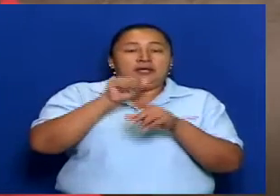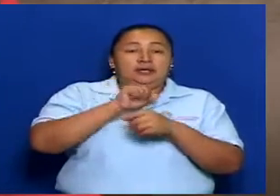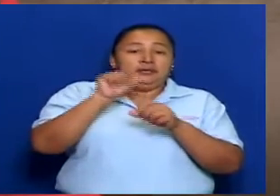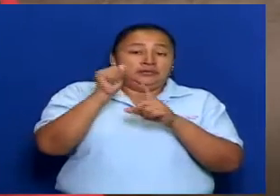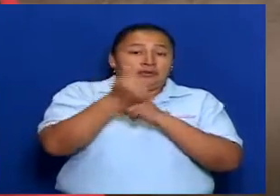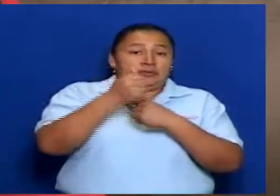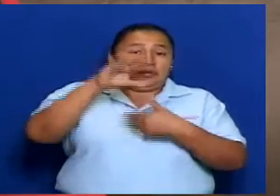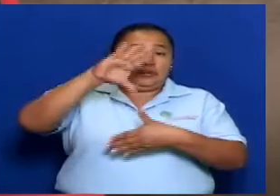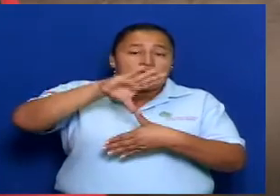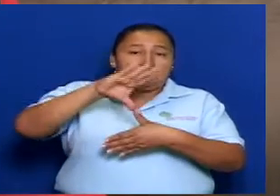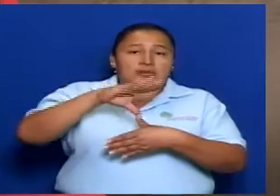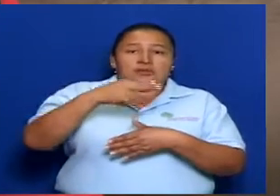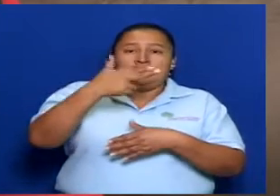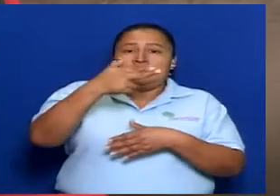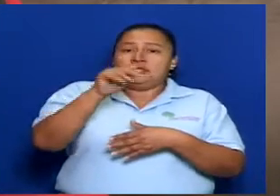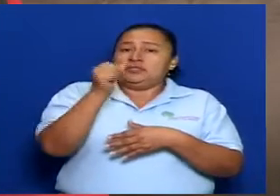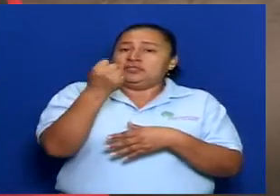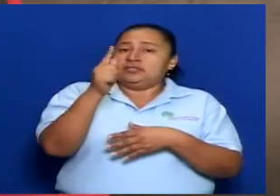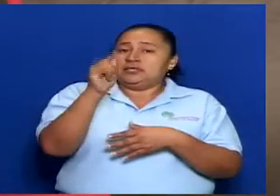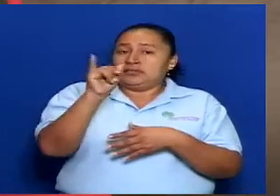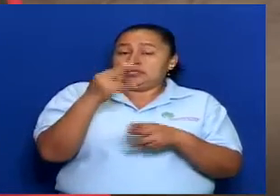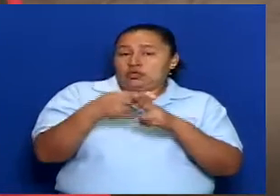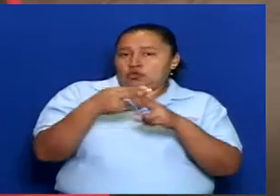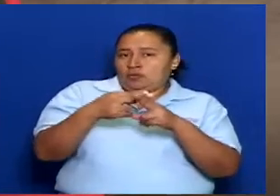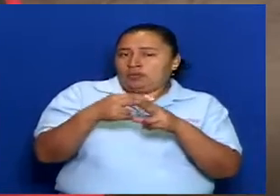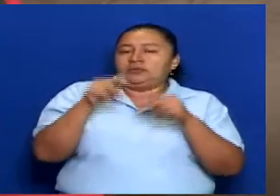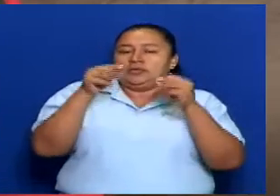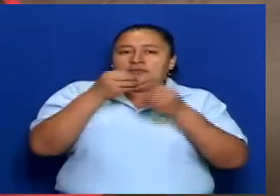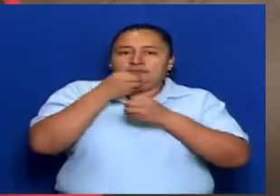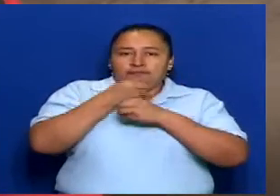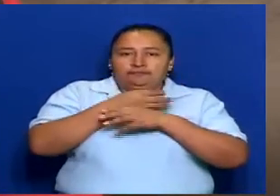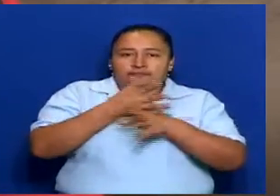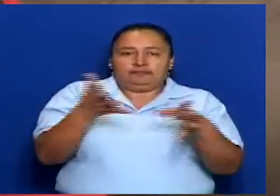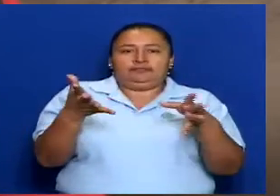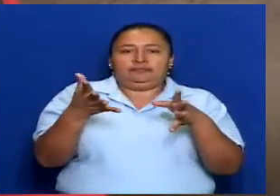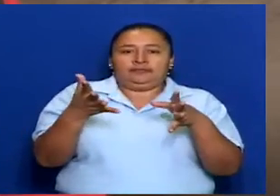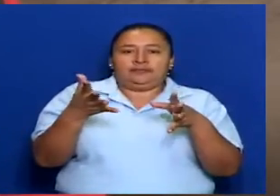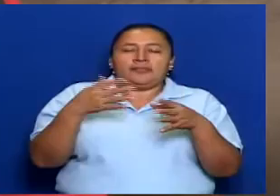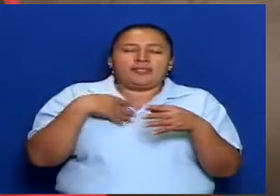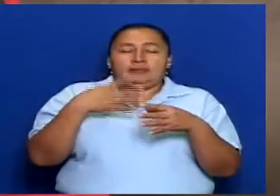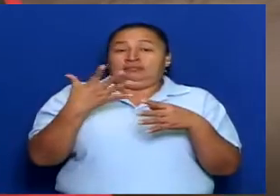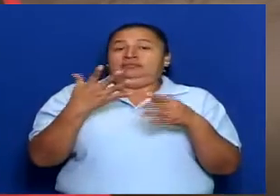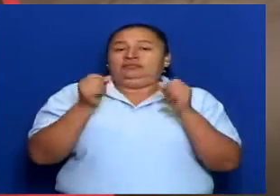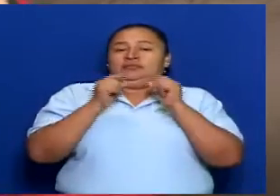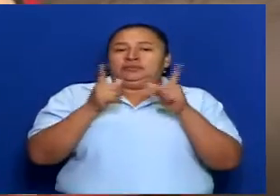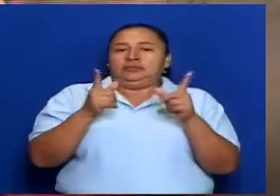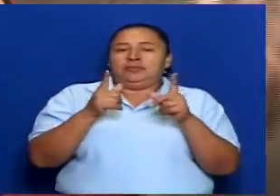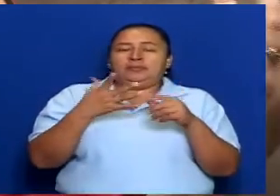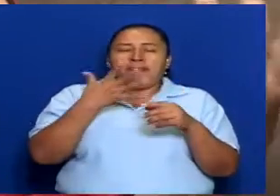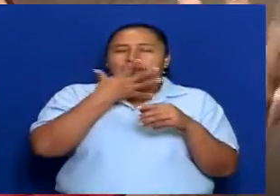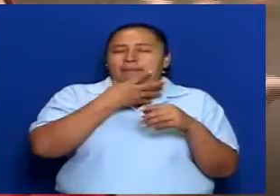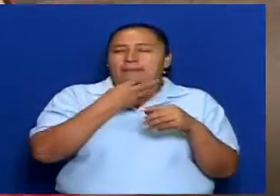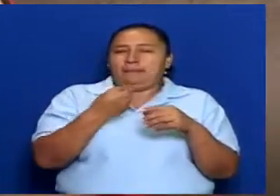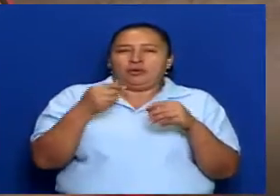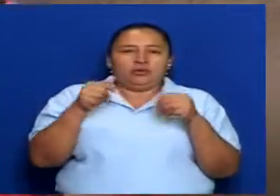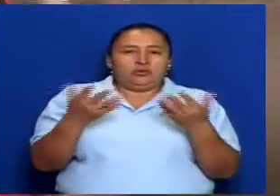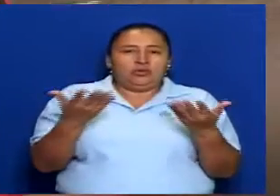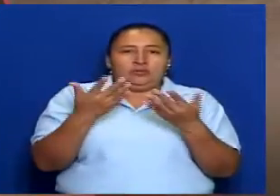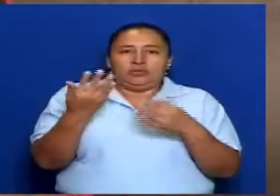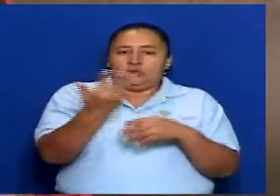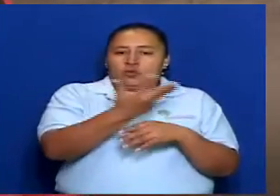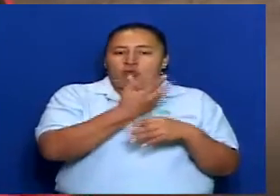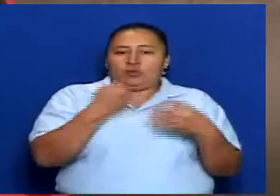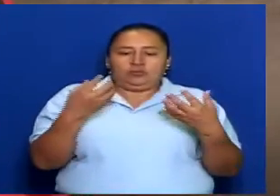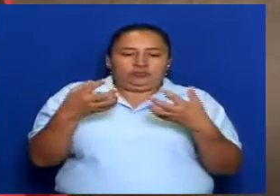América, que se llama Chasqui y ahí se divulgó lo que se hizo. Mire, fue aquello, ver qué bonitos todos